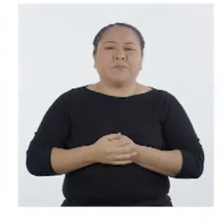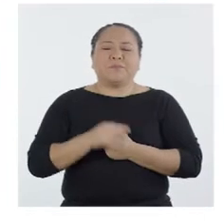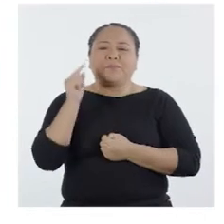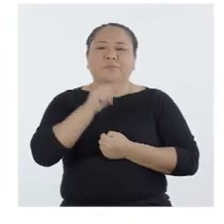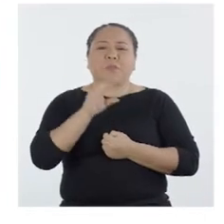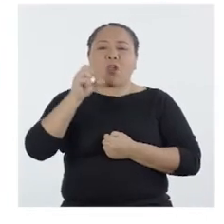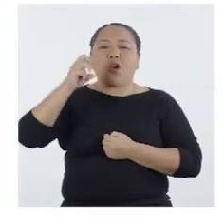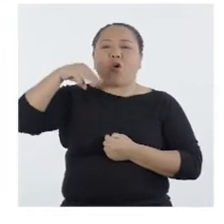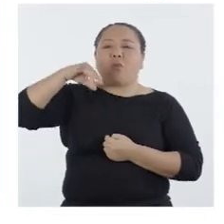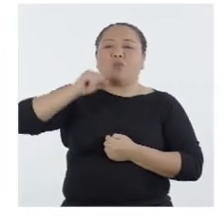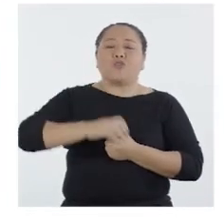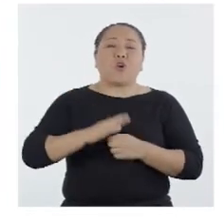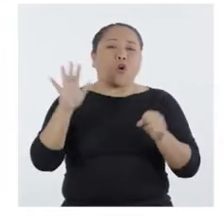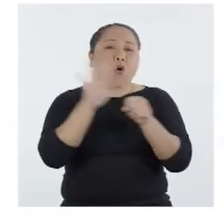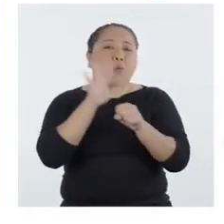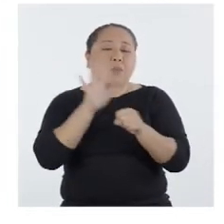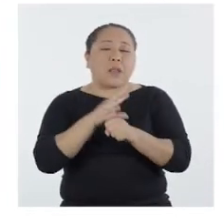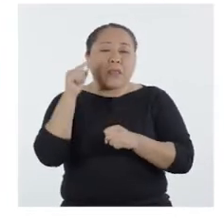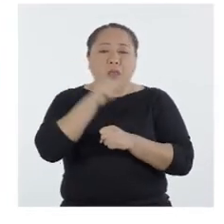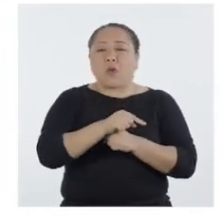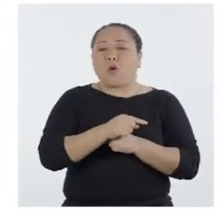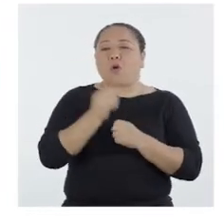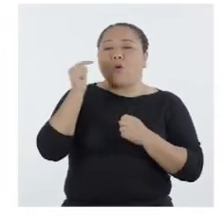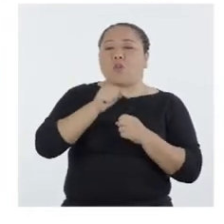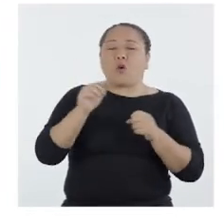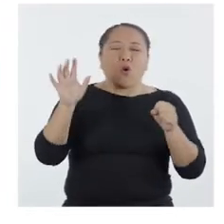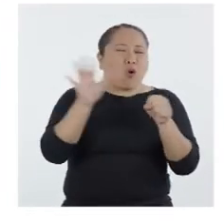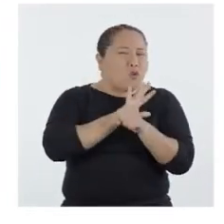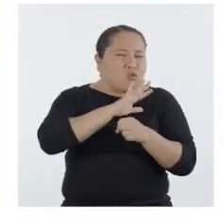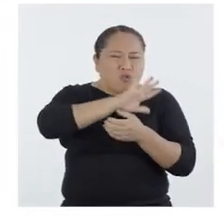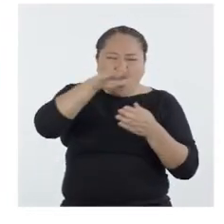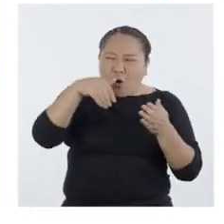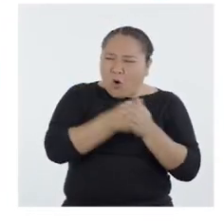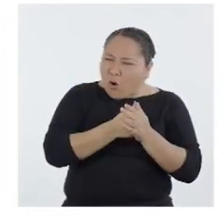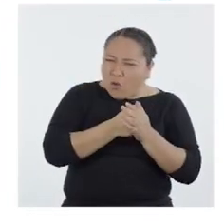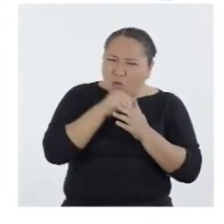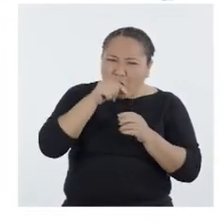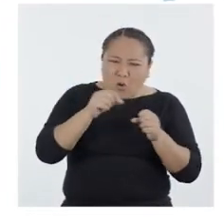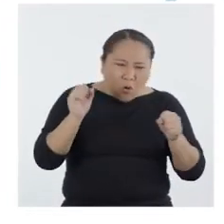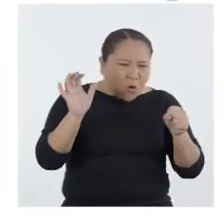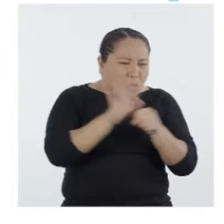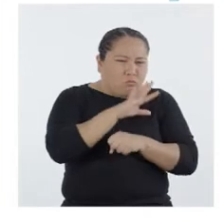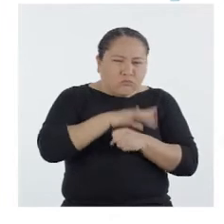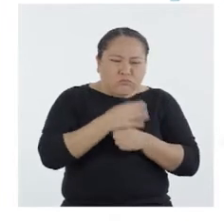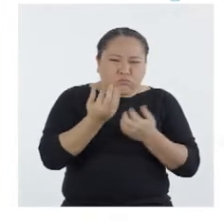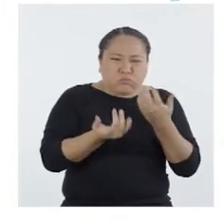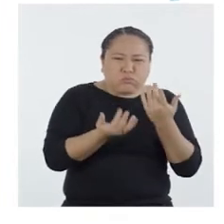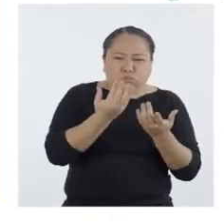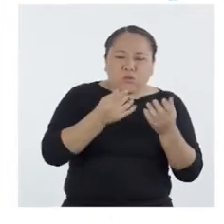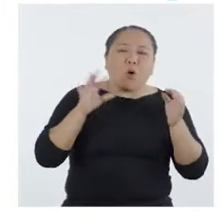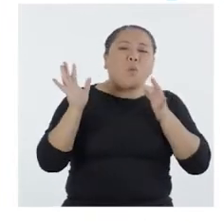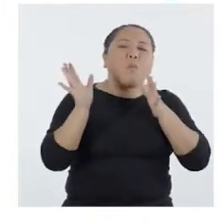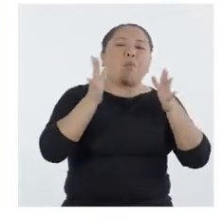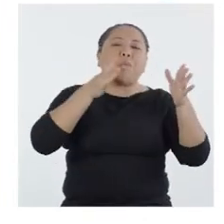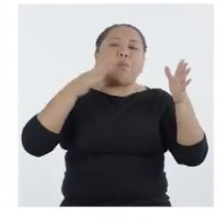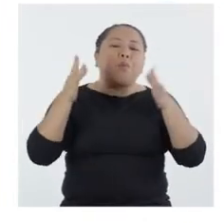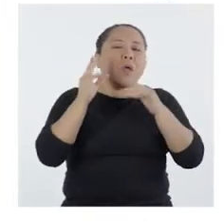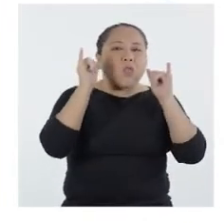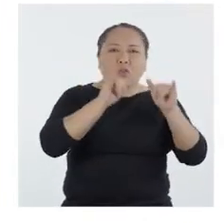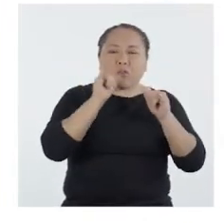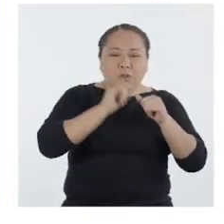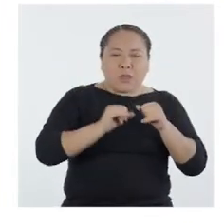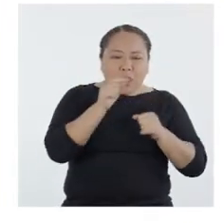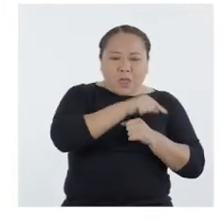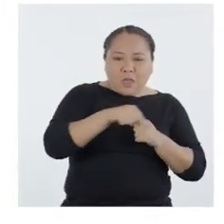La combustión completa se produce cuando el total del combustible reacciona con el oxígeno y no quedan